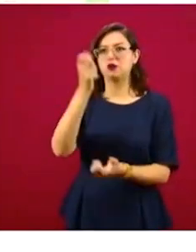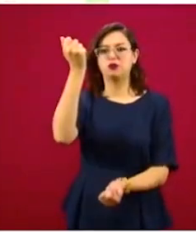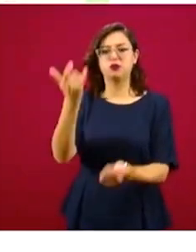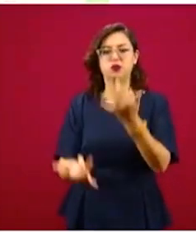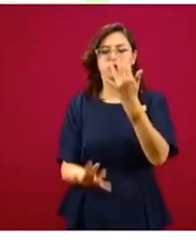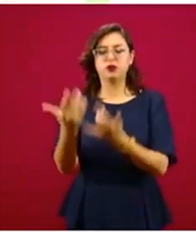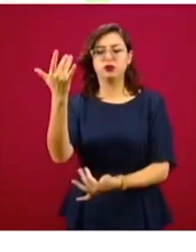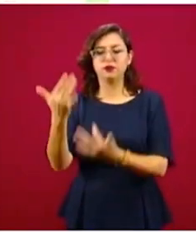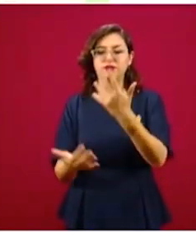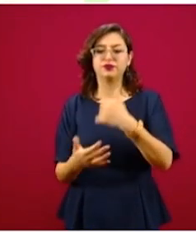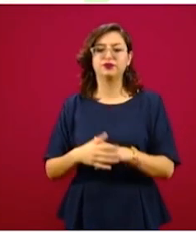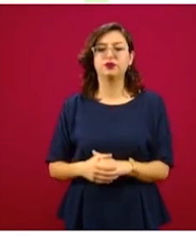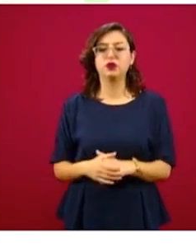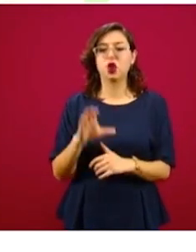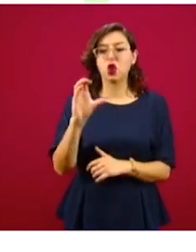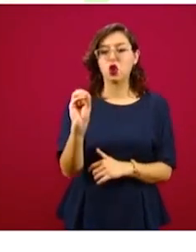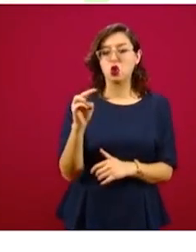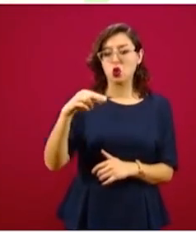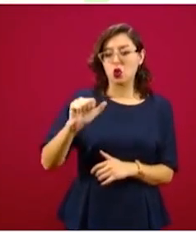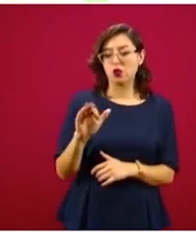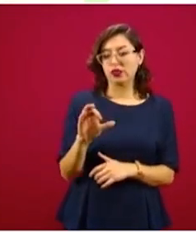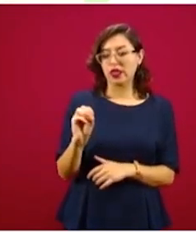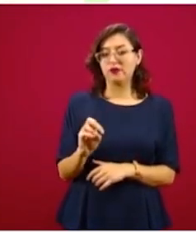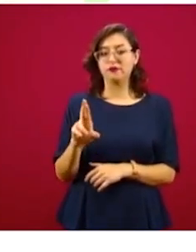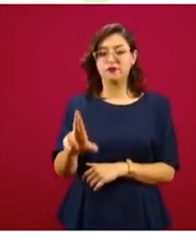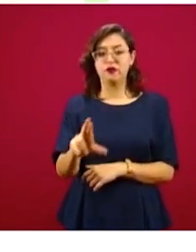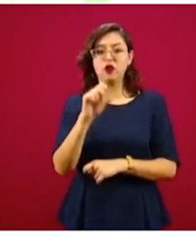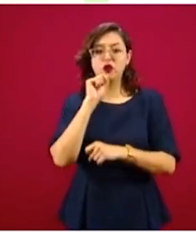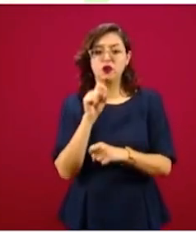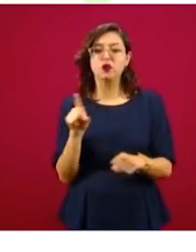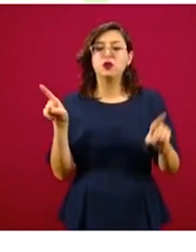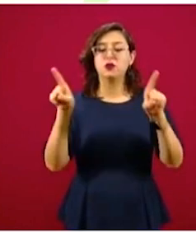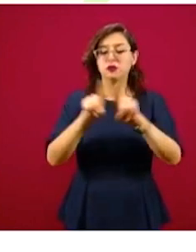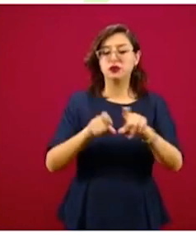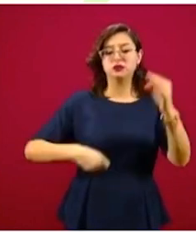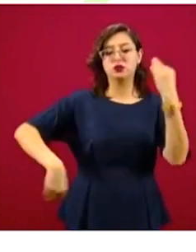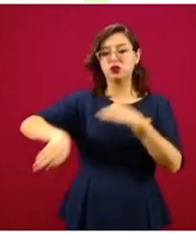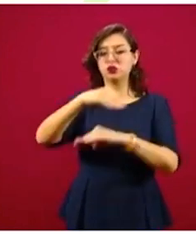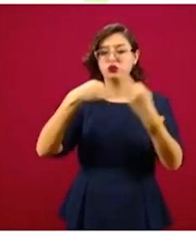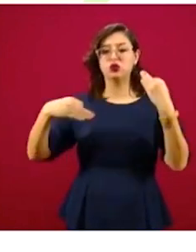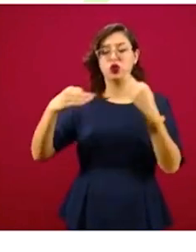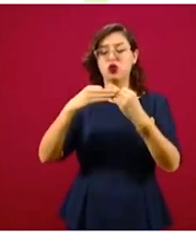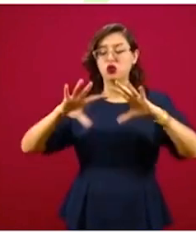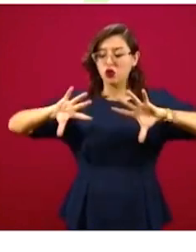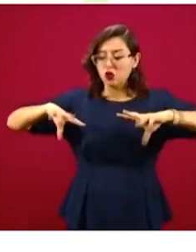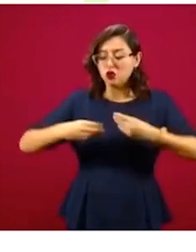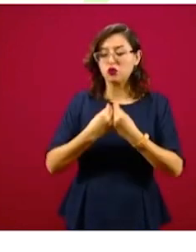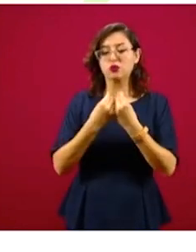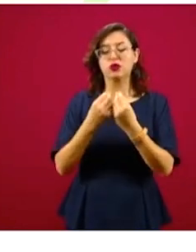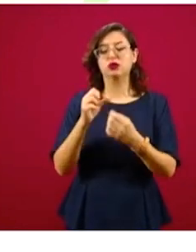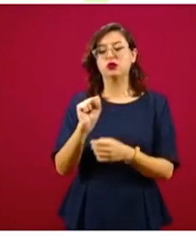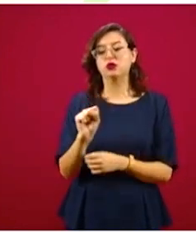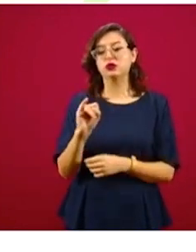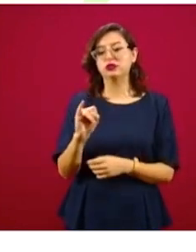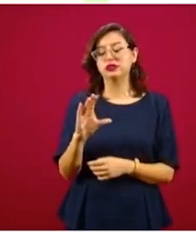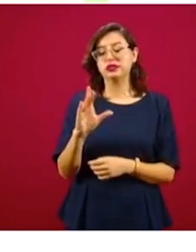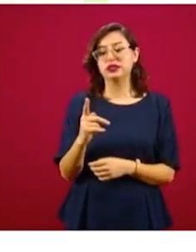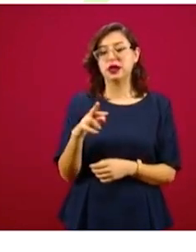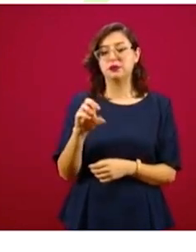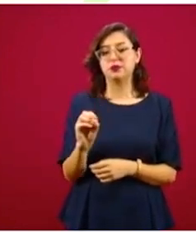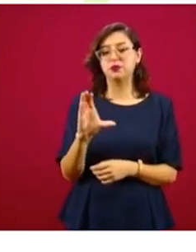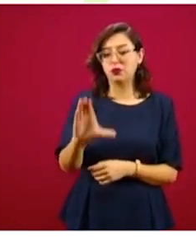la CONAFOR y con la participación de todos los integrantes del Sistema Nacional de Protección Civil, realizamos tareas de